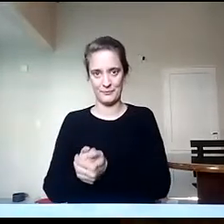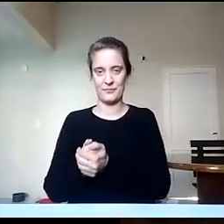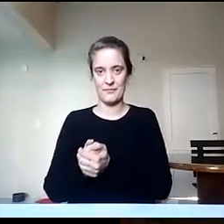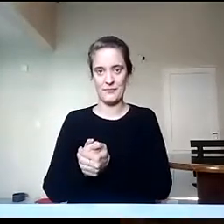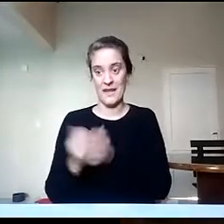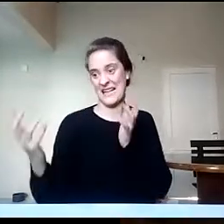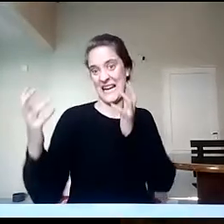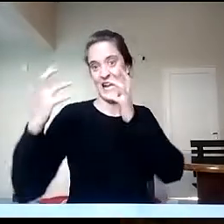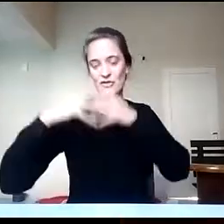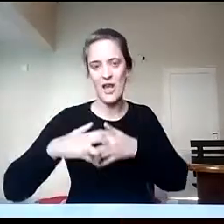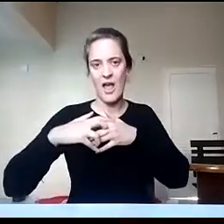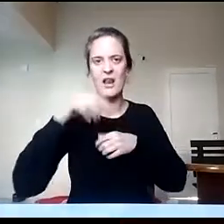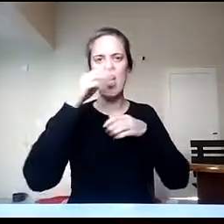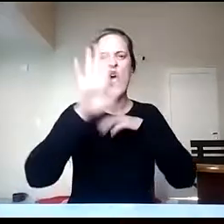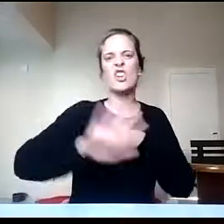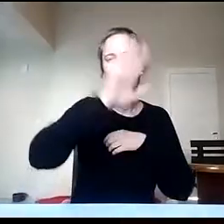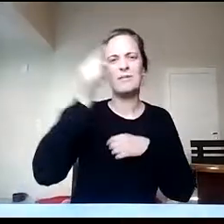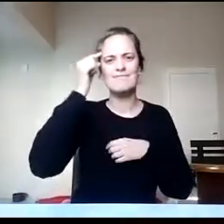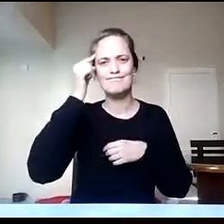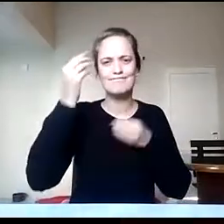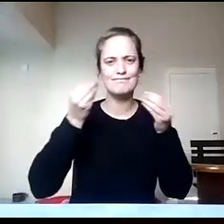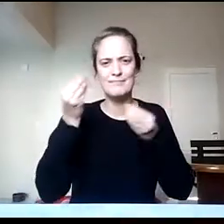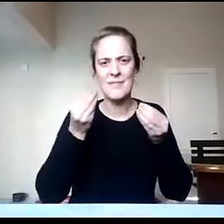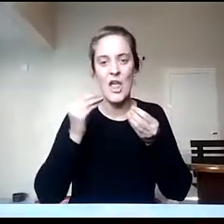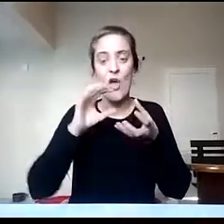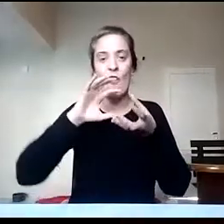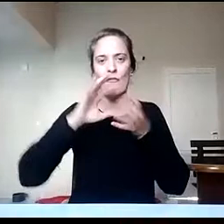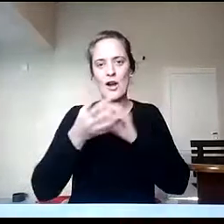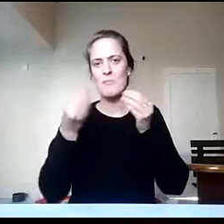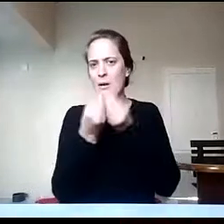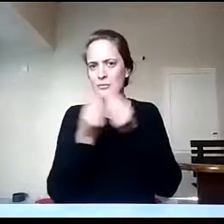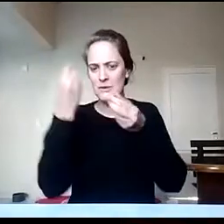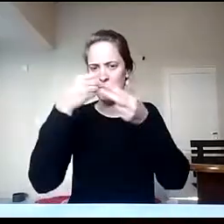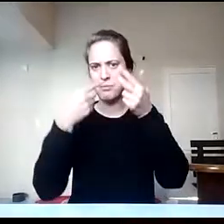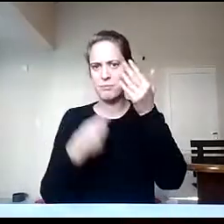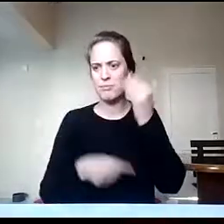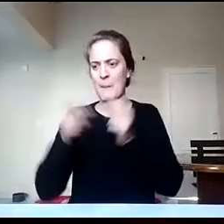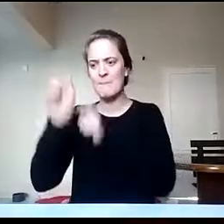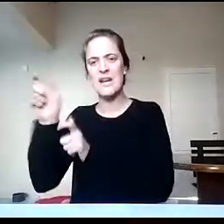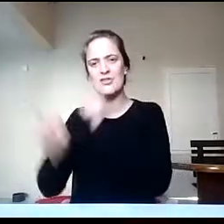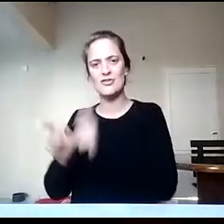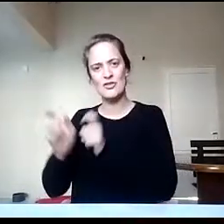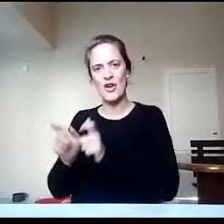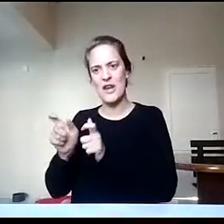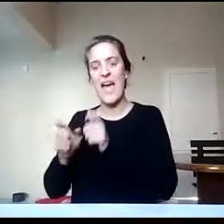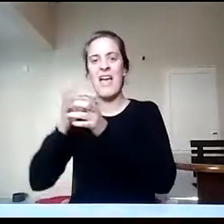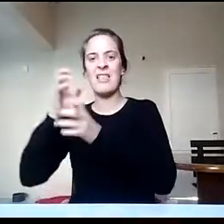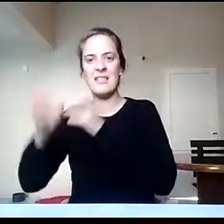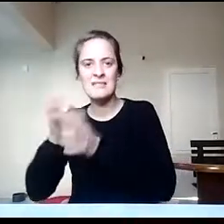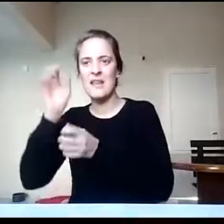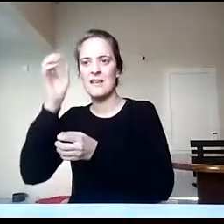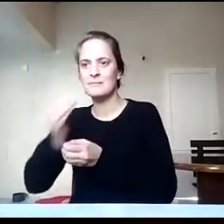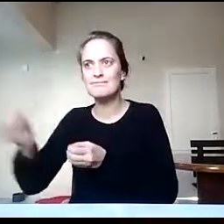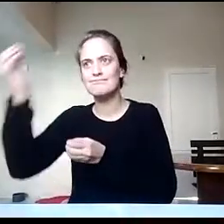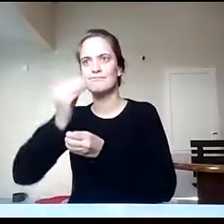comprender y explicar distintas formas en las que las sociedades humanas diseñan, producen y transforman el espacio que